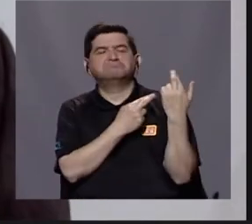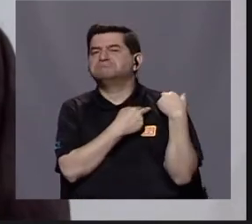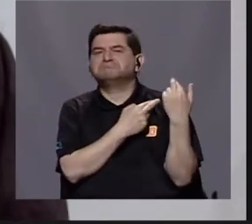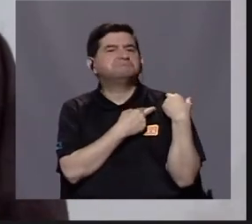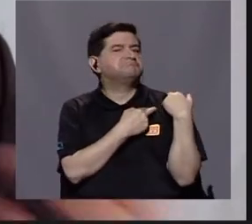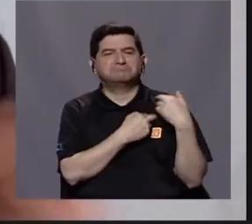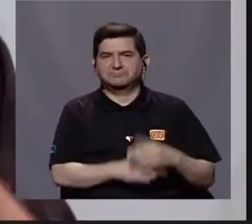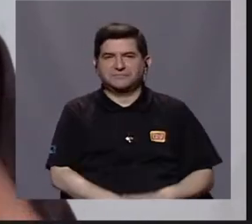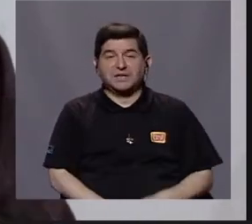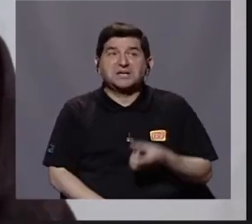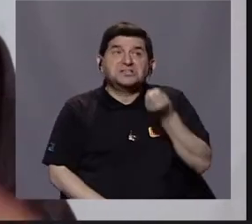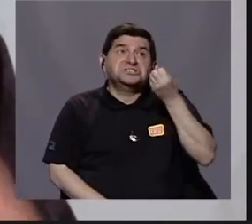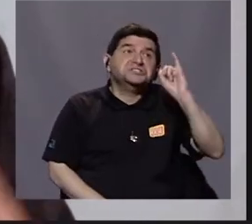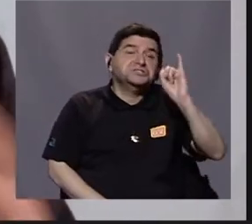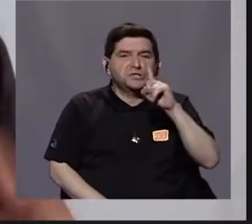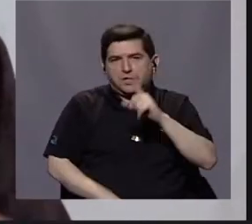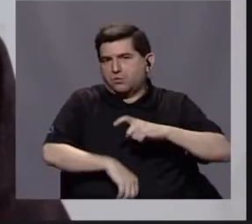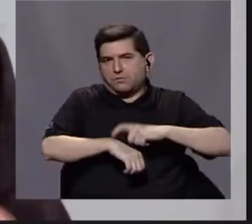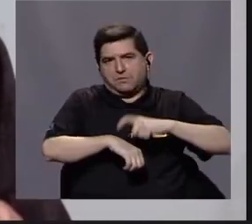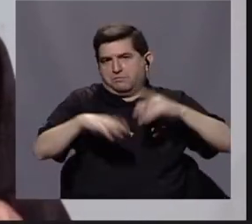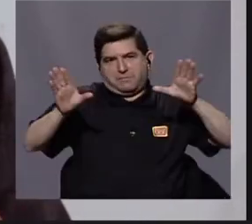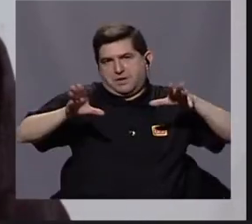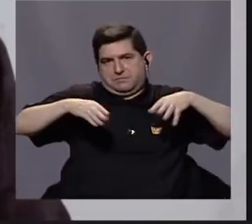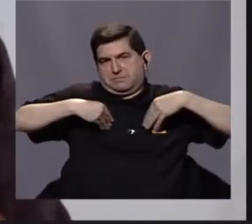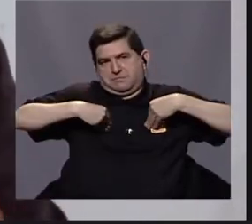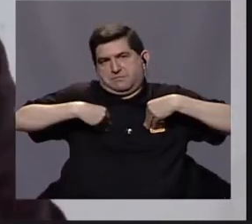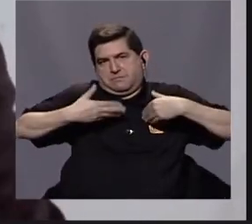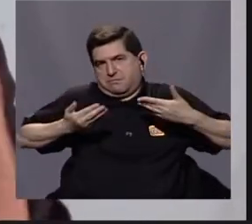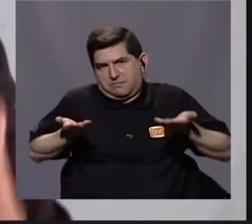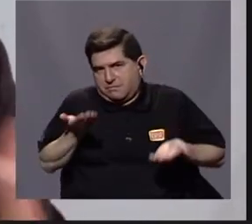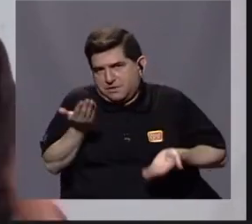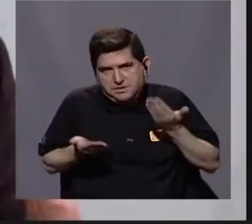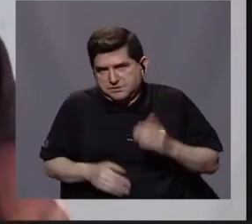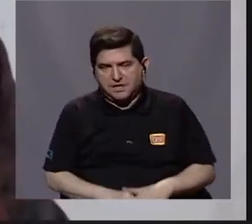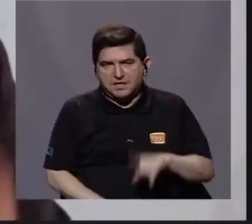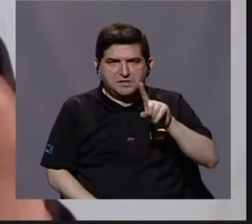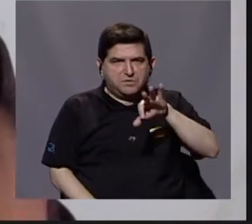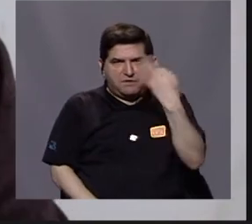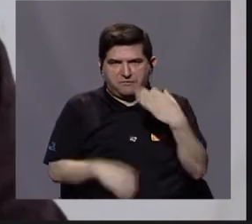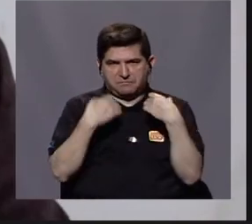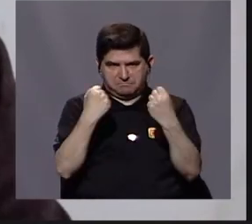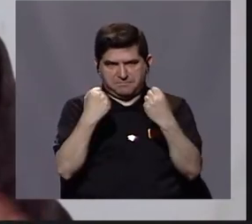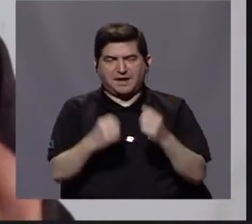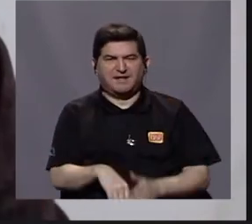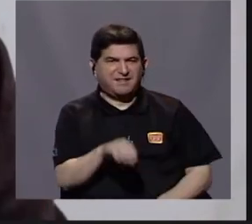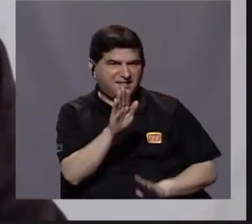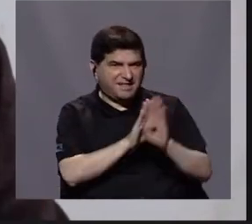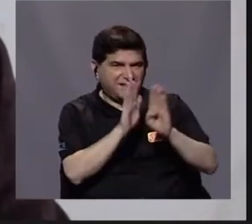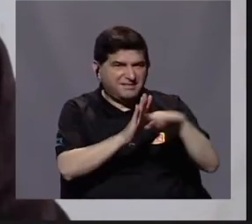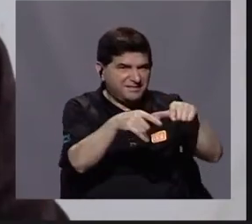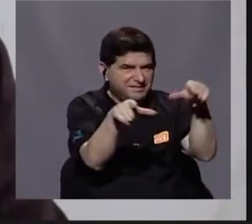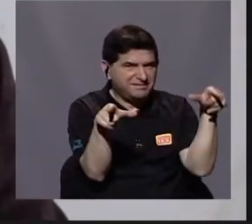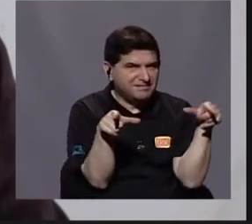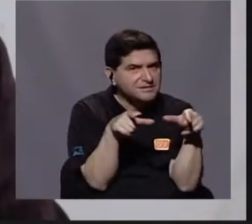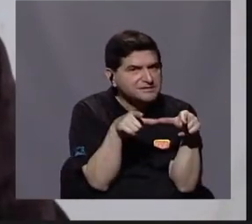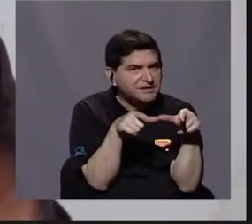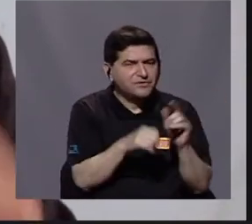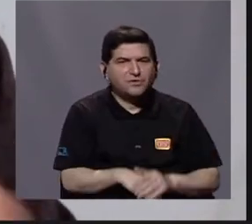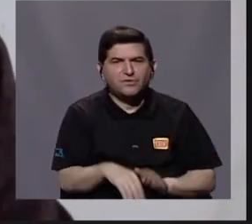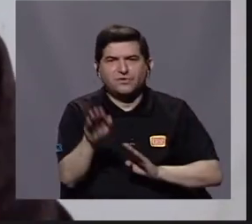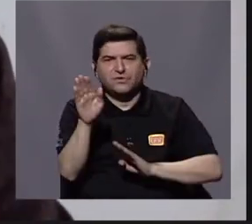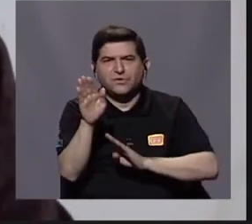si es que en algún momento lo había asumido con fuerza, el desarrollo local, el desarrollo